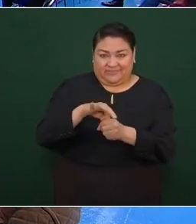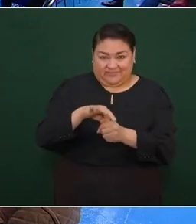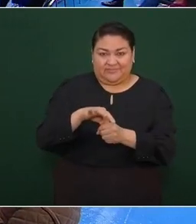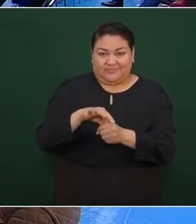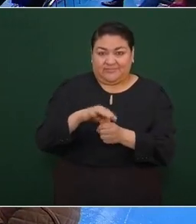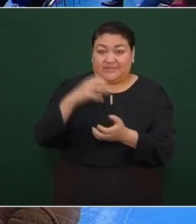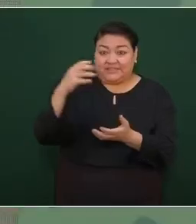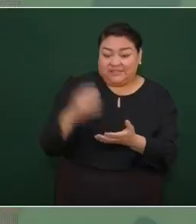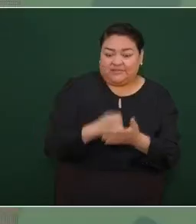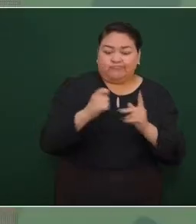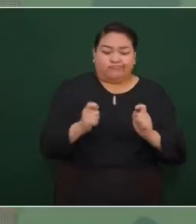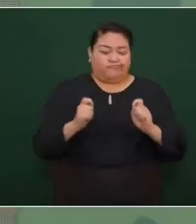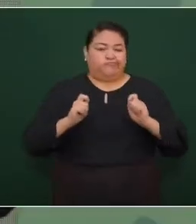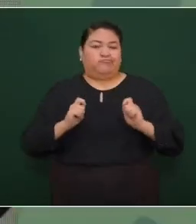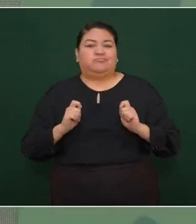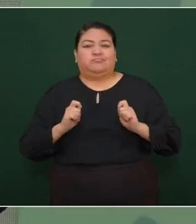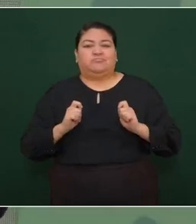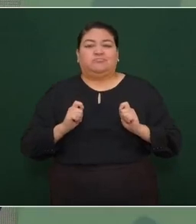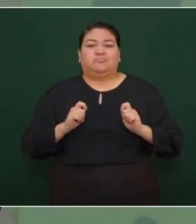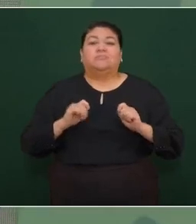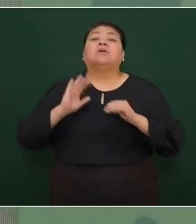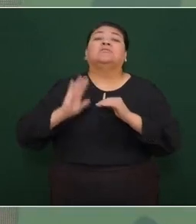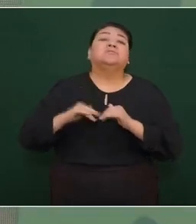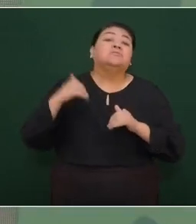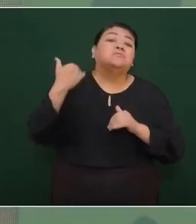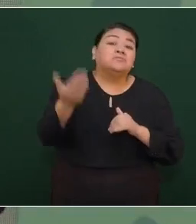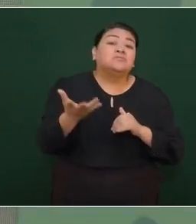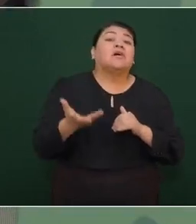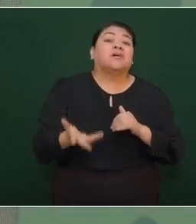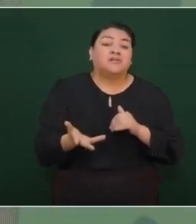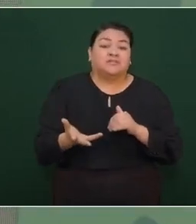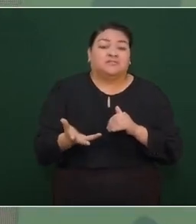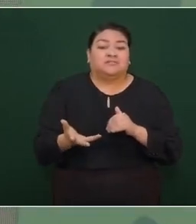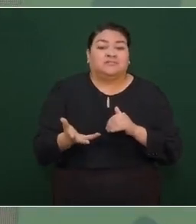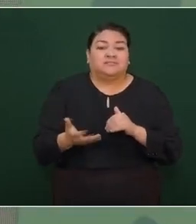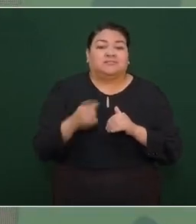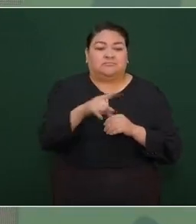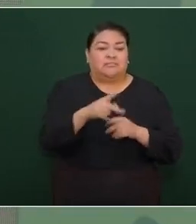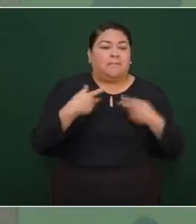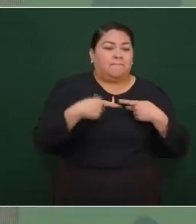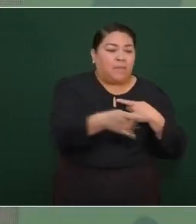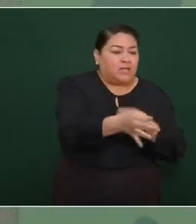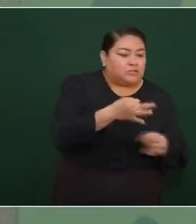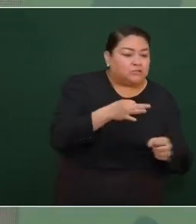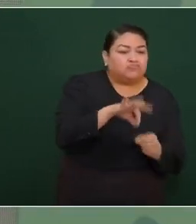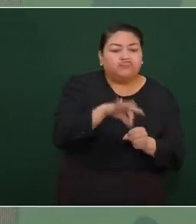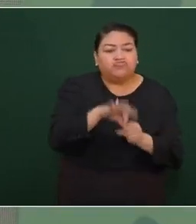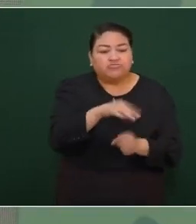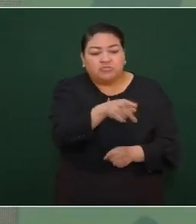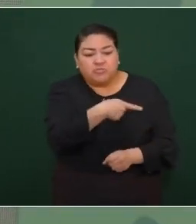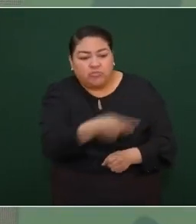se apoderaban de los votos traficando con la pobreza de la gente